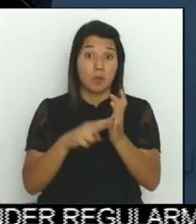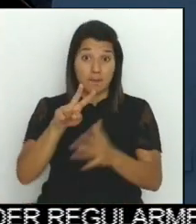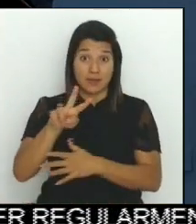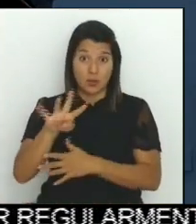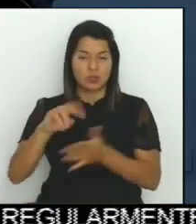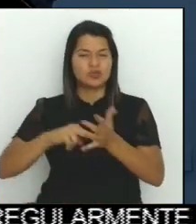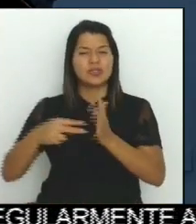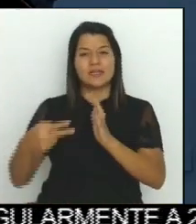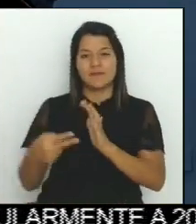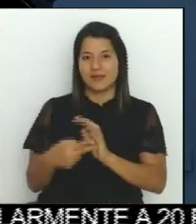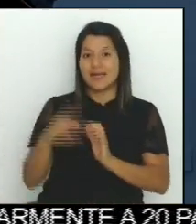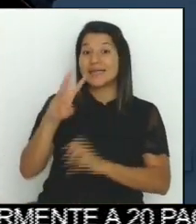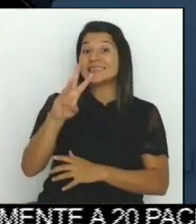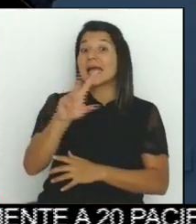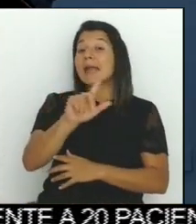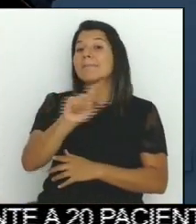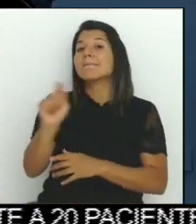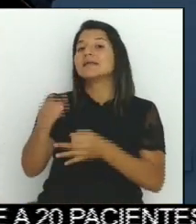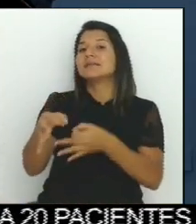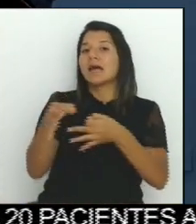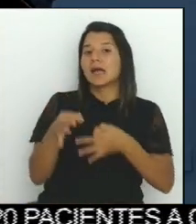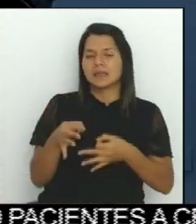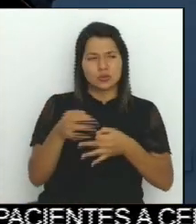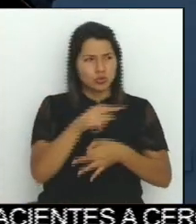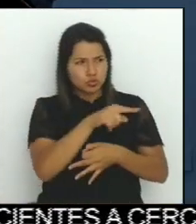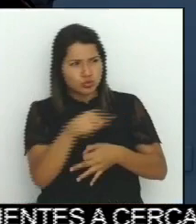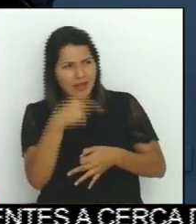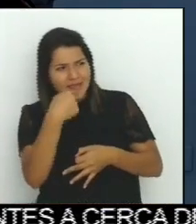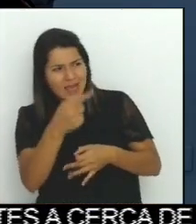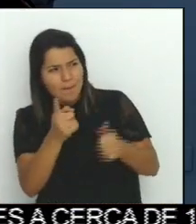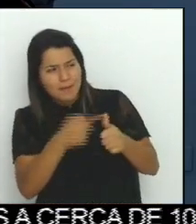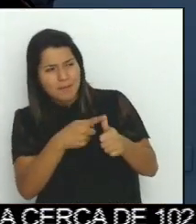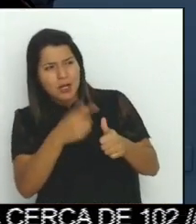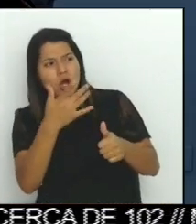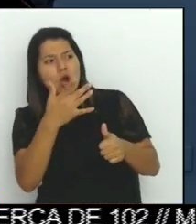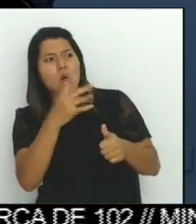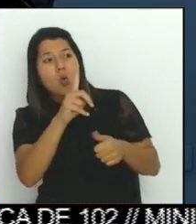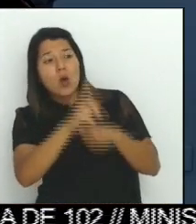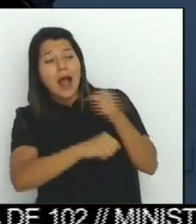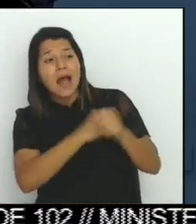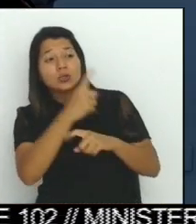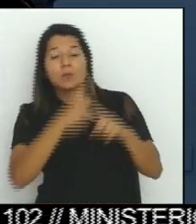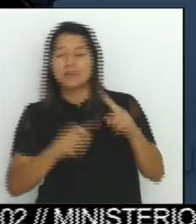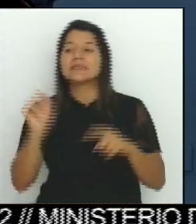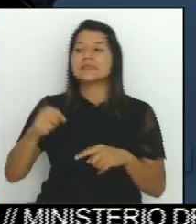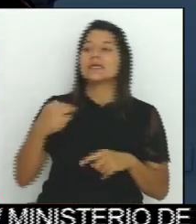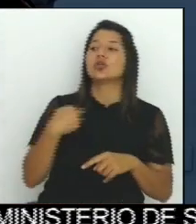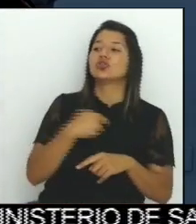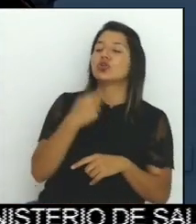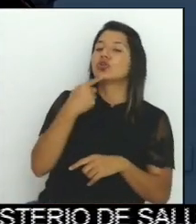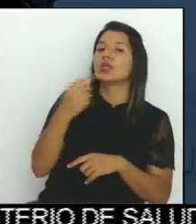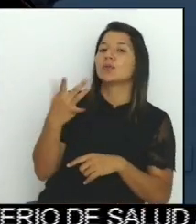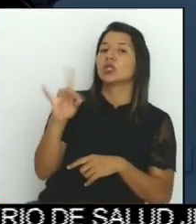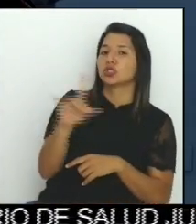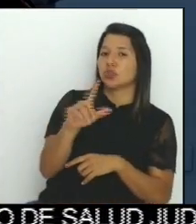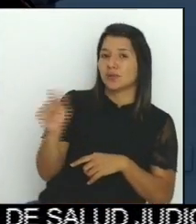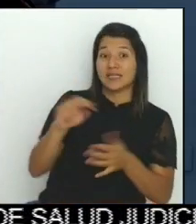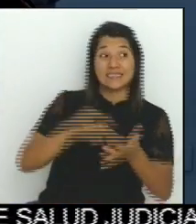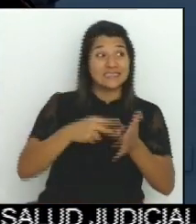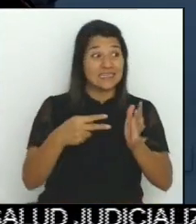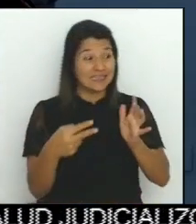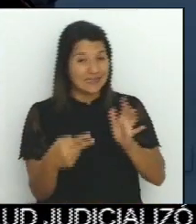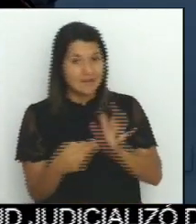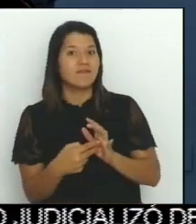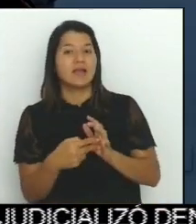de lo previsto. Pero era año y medio. Eran 18 meses y los... O sea, se economizó 33% de tiempo